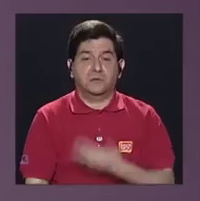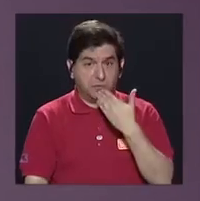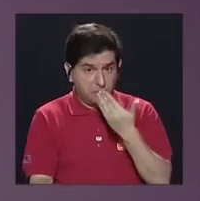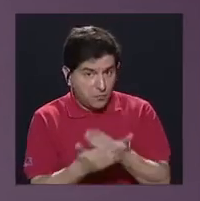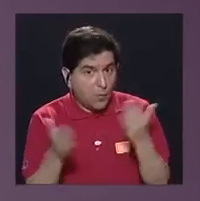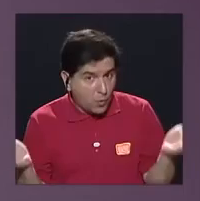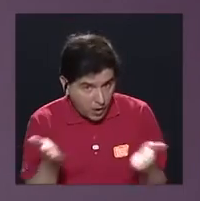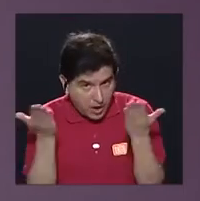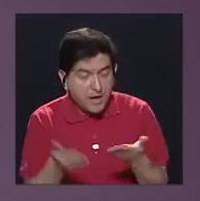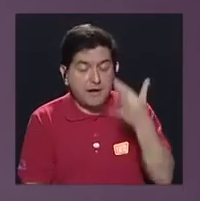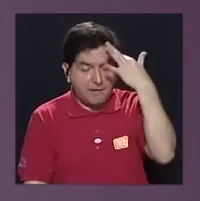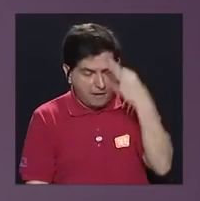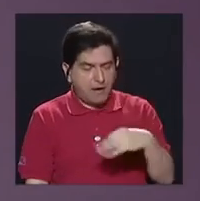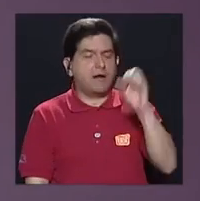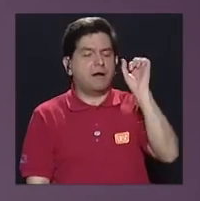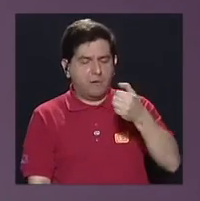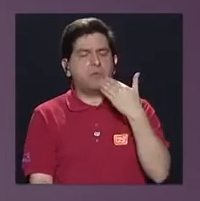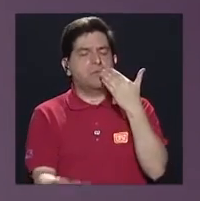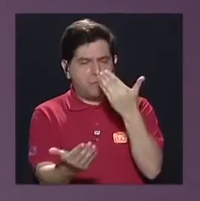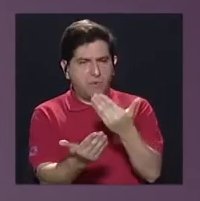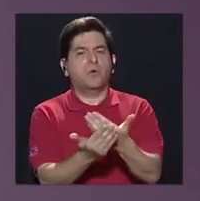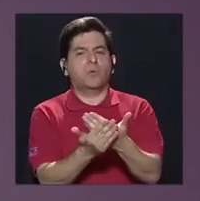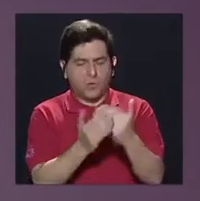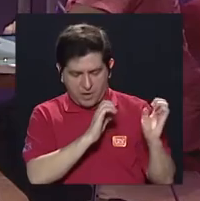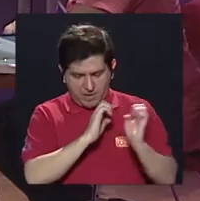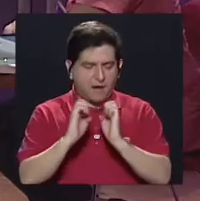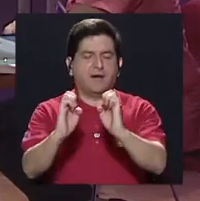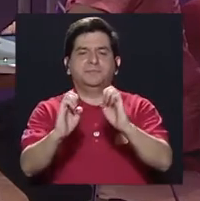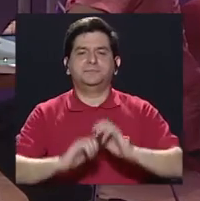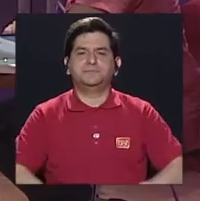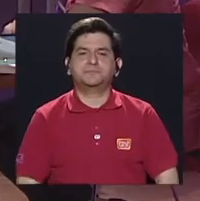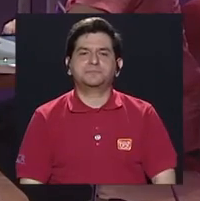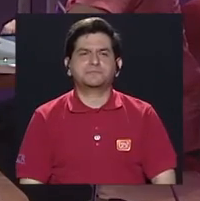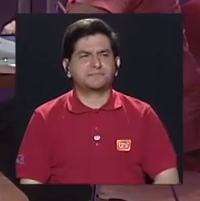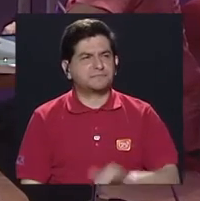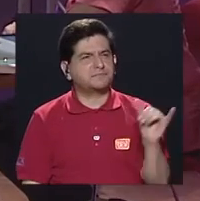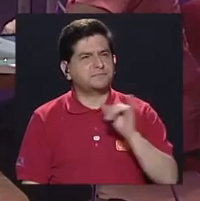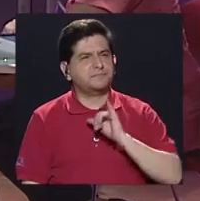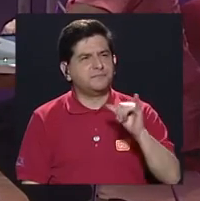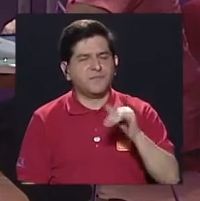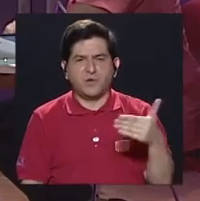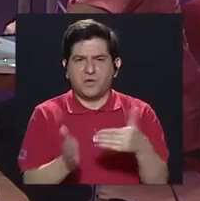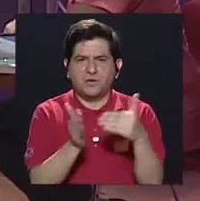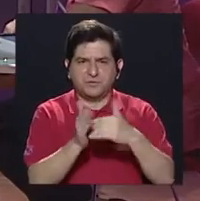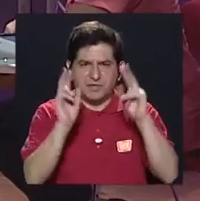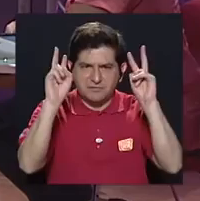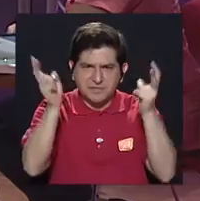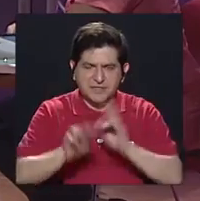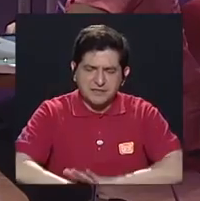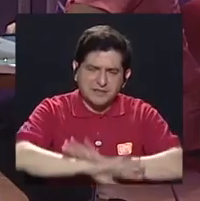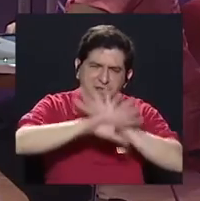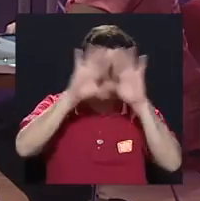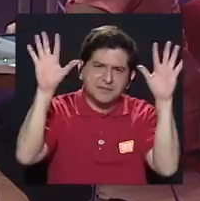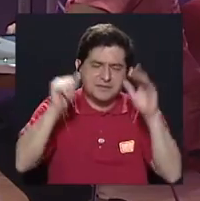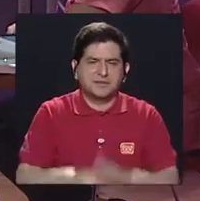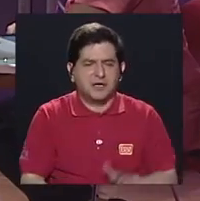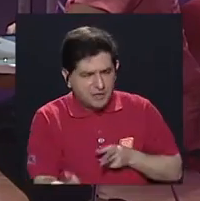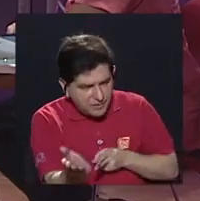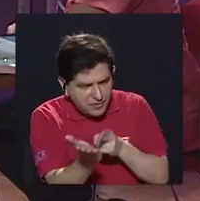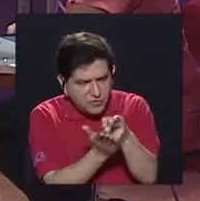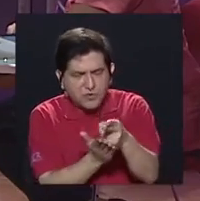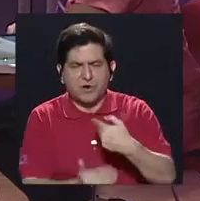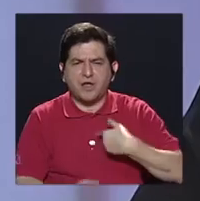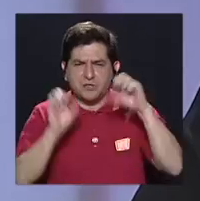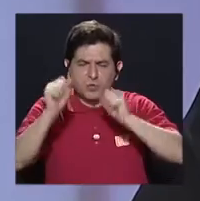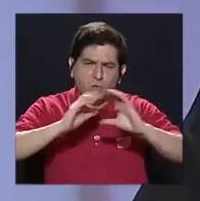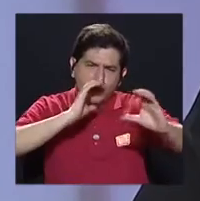motivación. Creo que muy buena, muy buena estrategia. Y yo creo que también, volviendo al tema de transparencia y de honestidad que uno